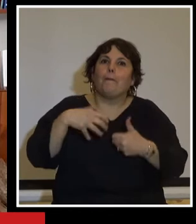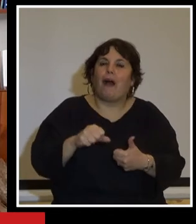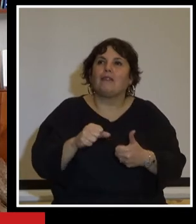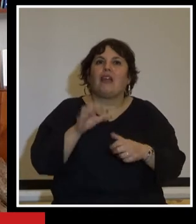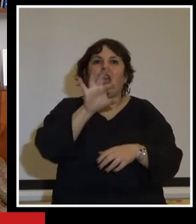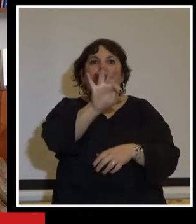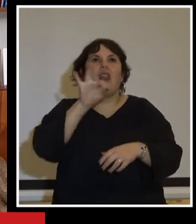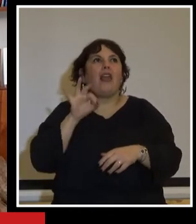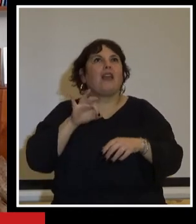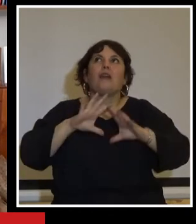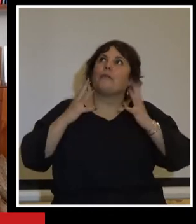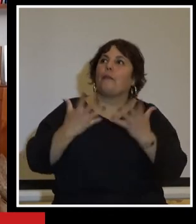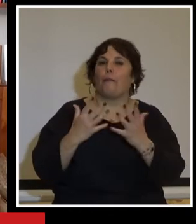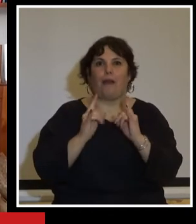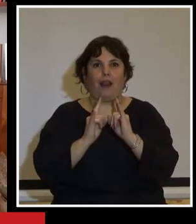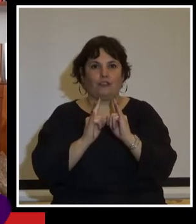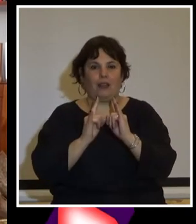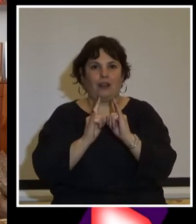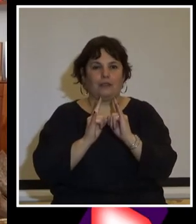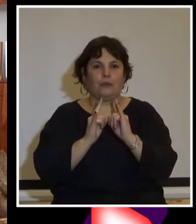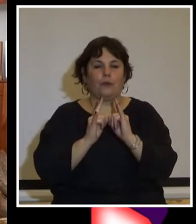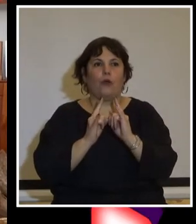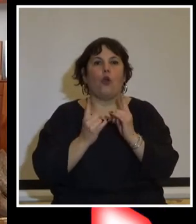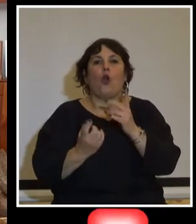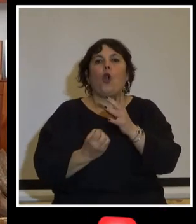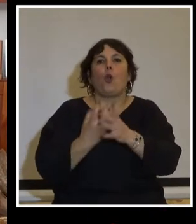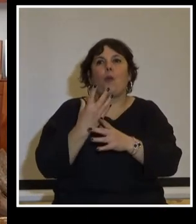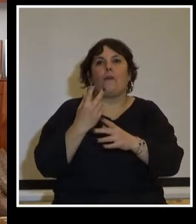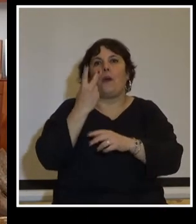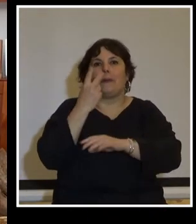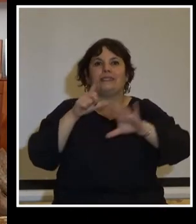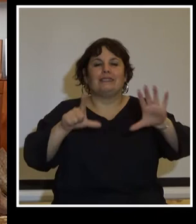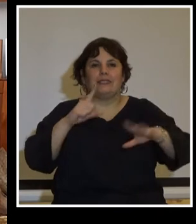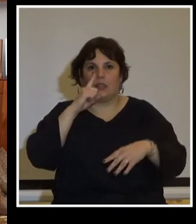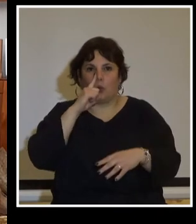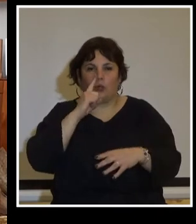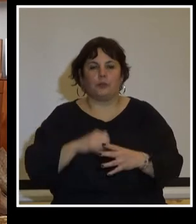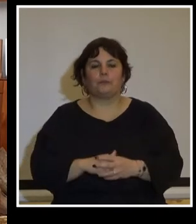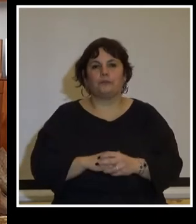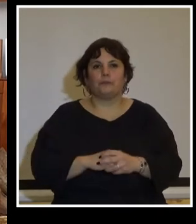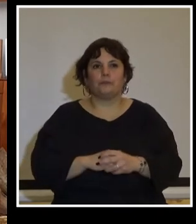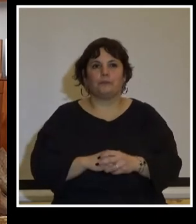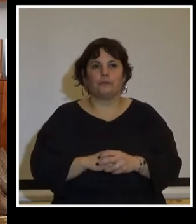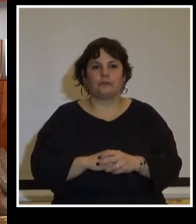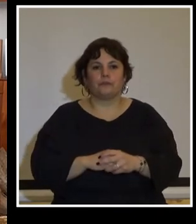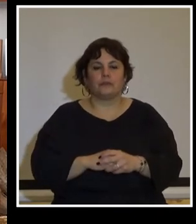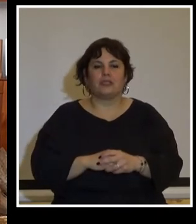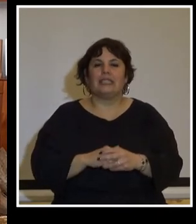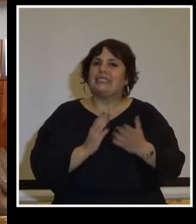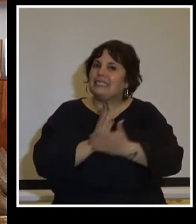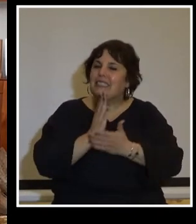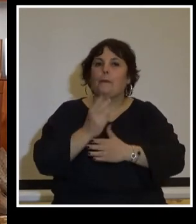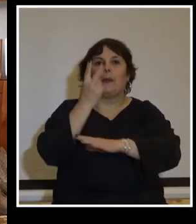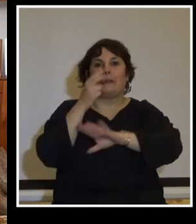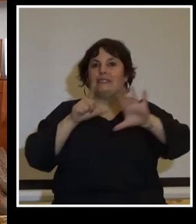el Palacio Legislativo un nuevo 27 de junio. Cada 27